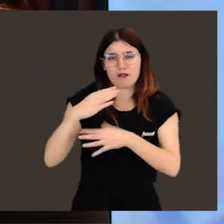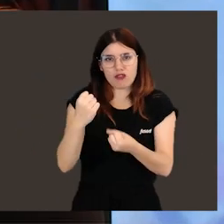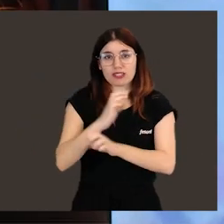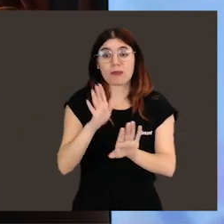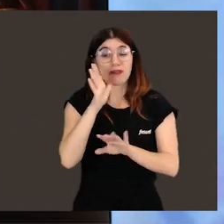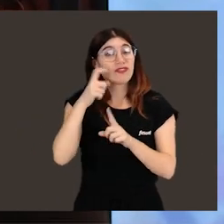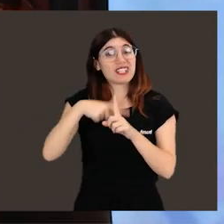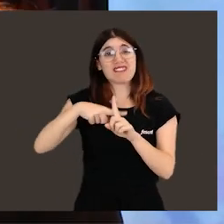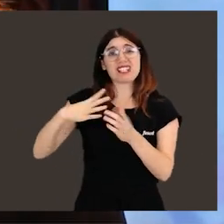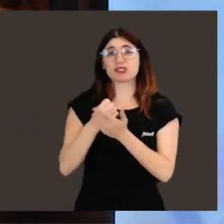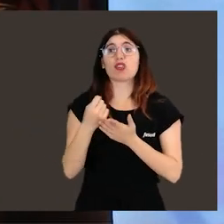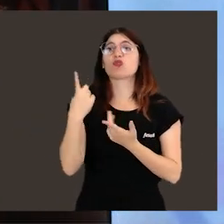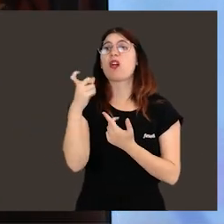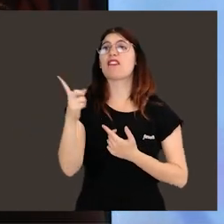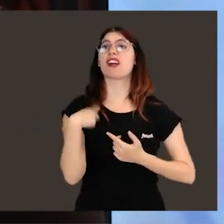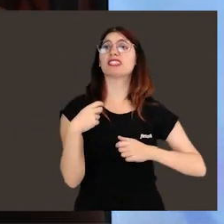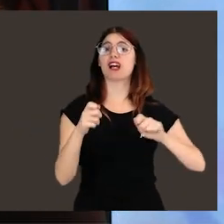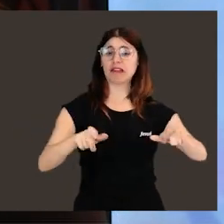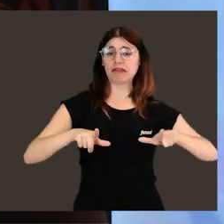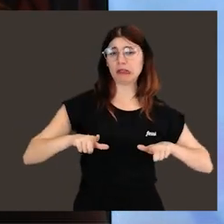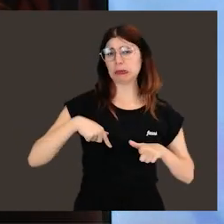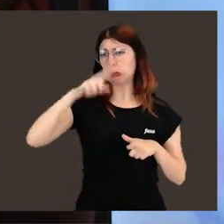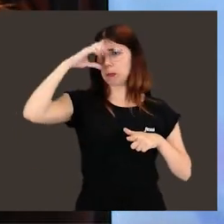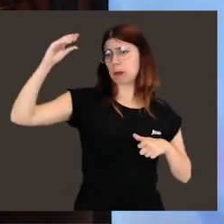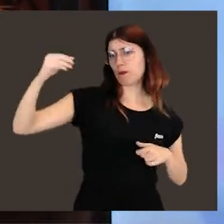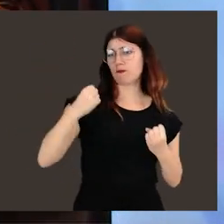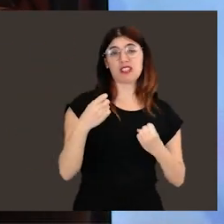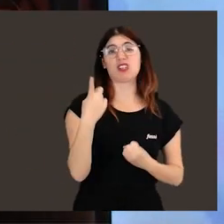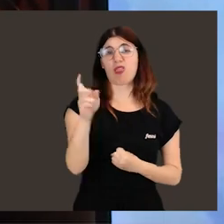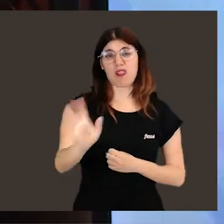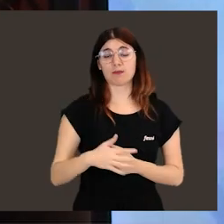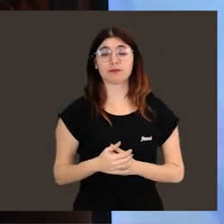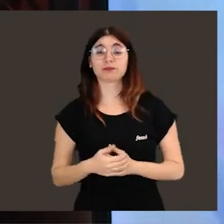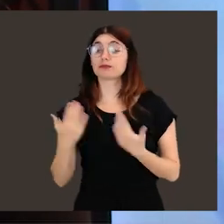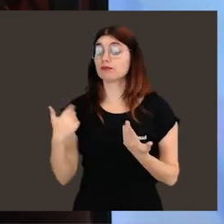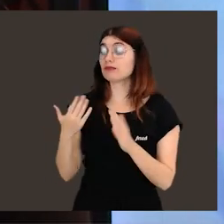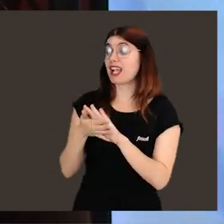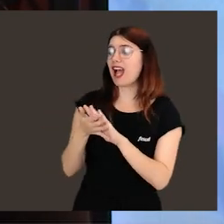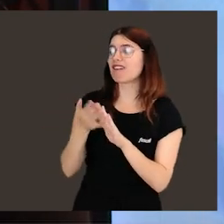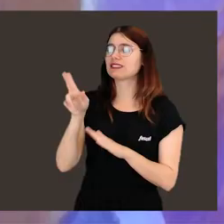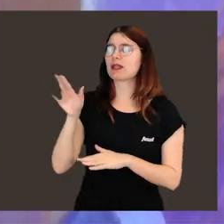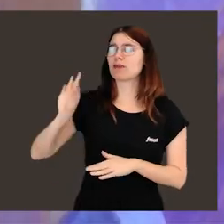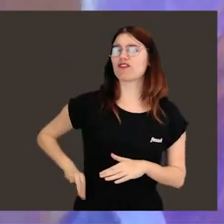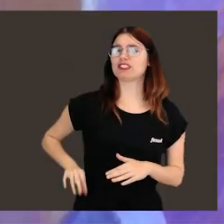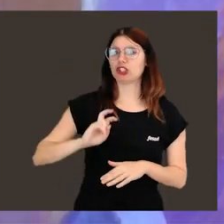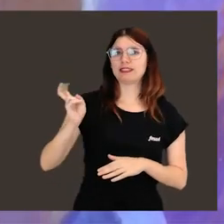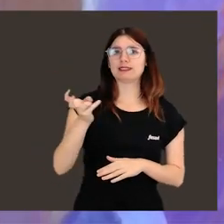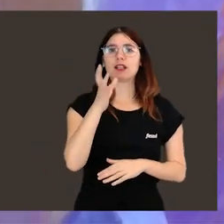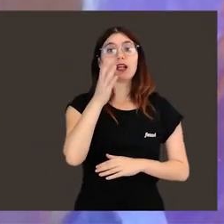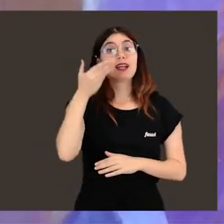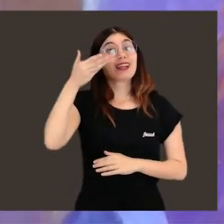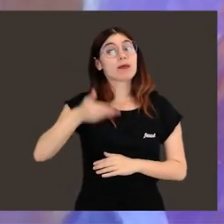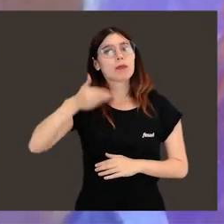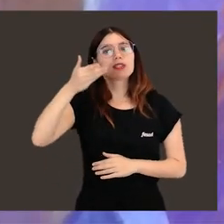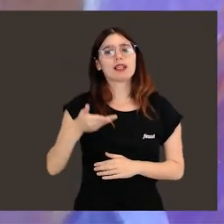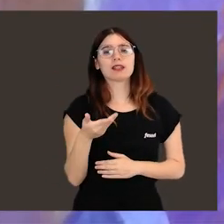eminencia. Pero a todos los niveles no necesitan ser grandes conocidos de nuestro país. Y ya que hablas de profesores,